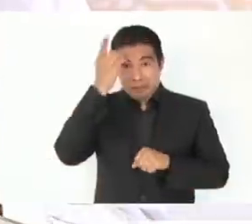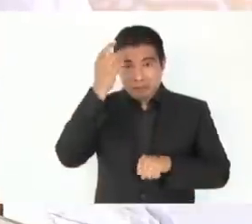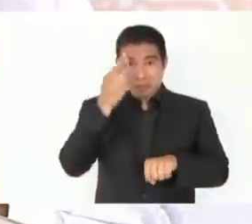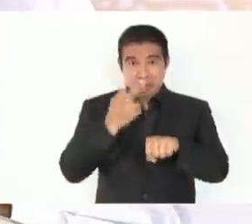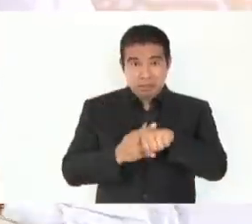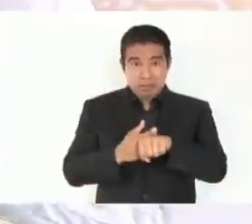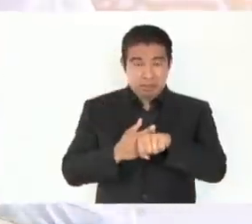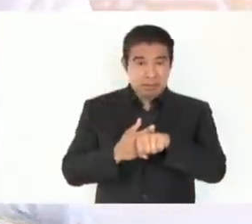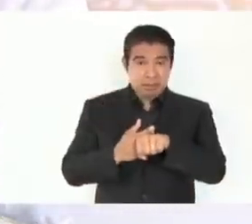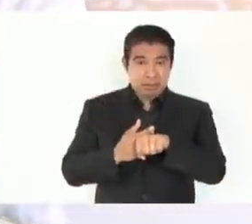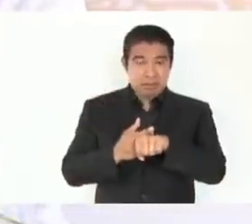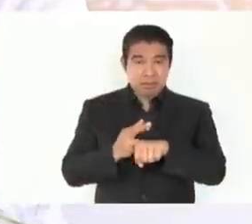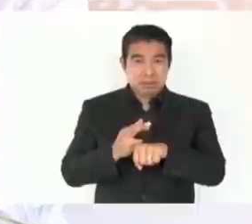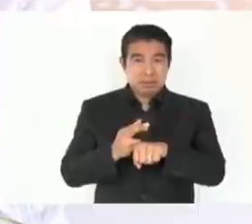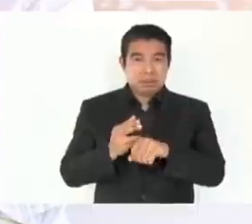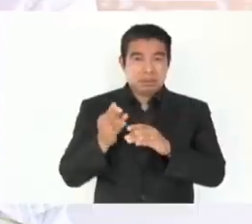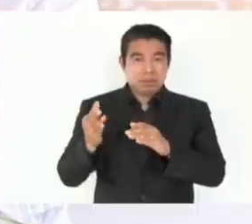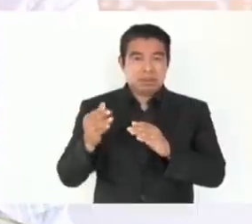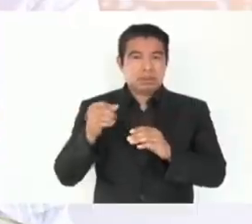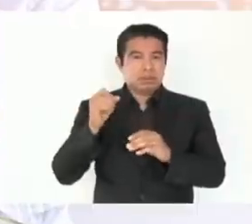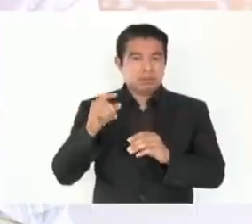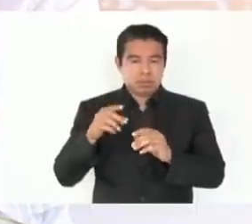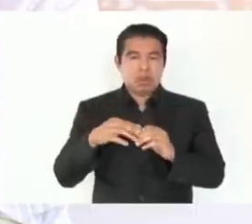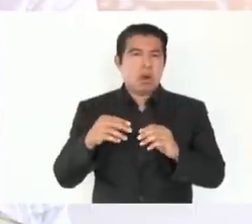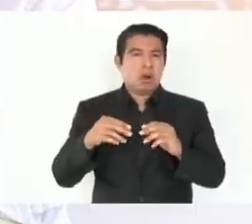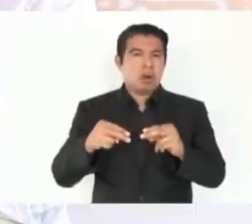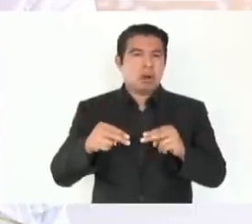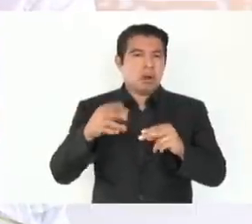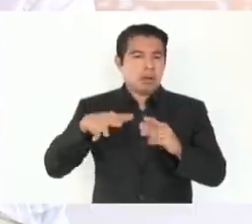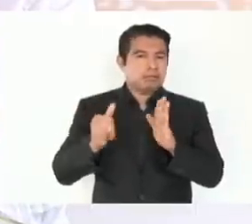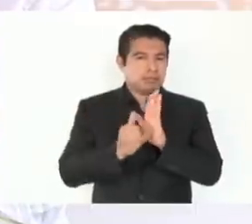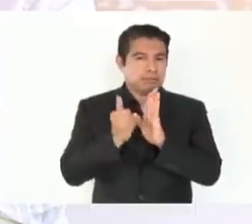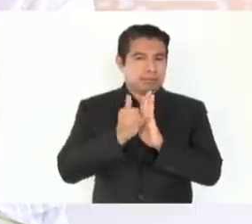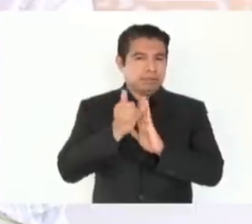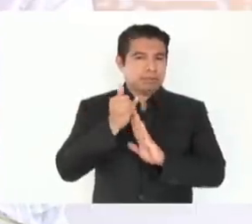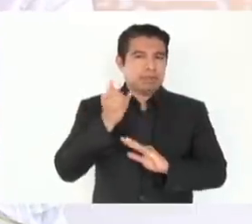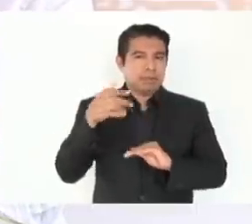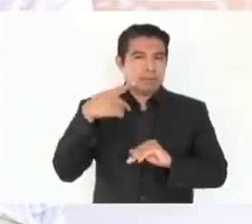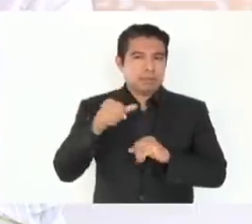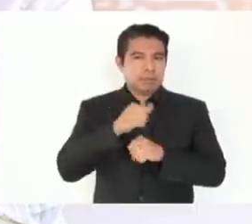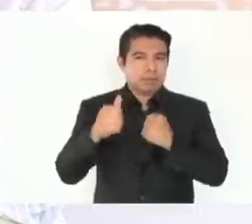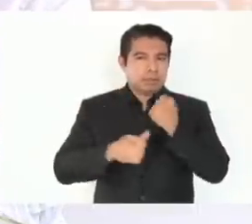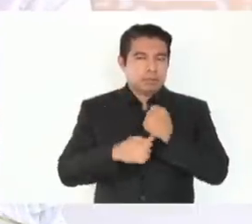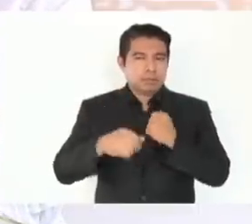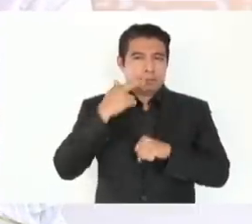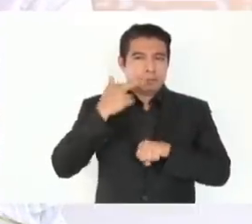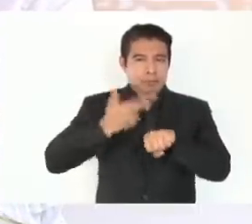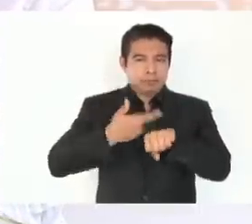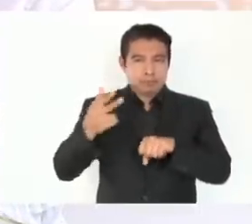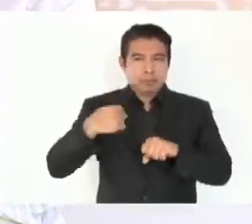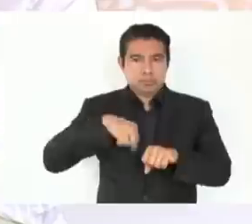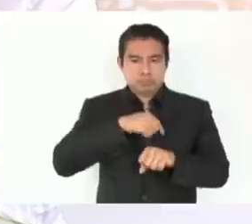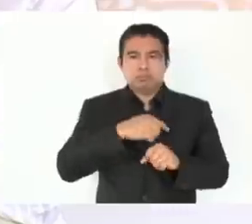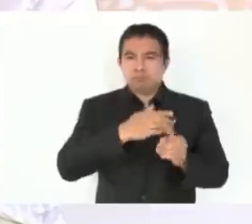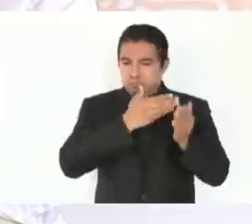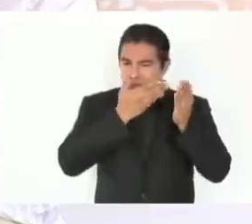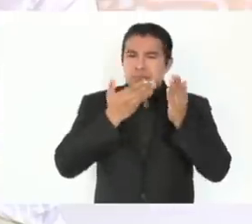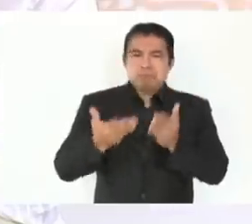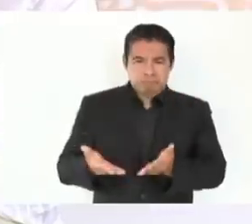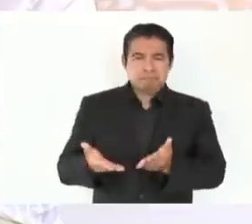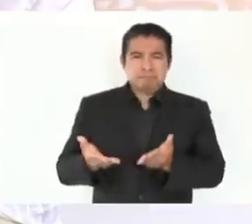de la empresa constructora, de Motalgyil, para que